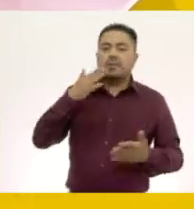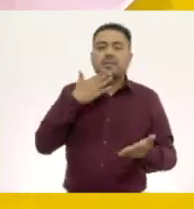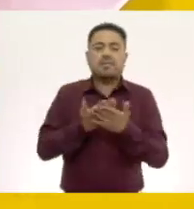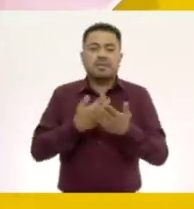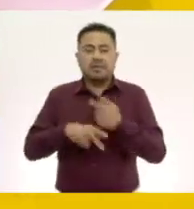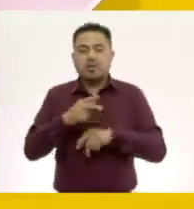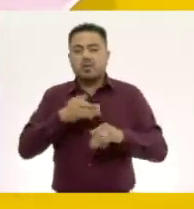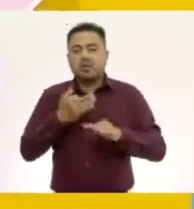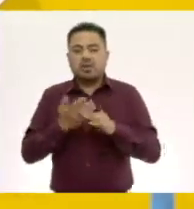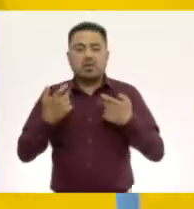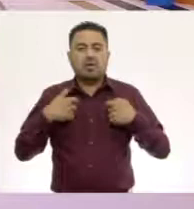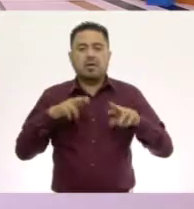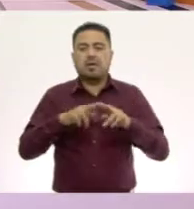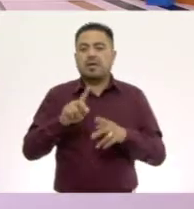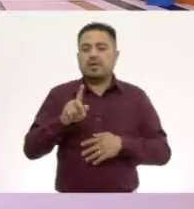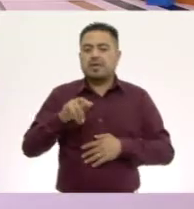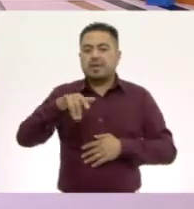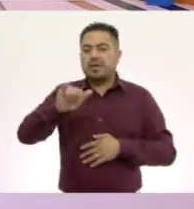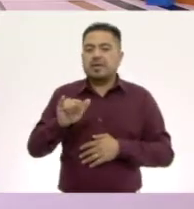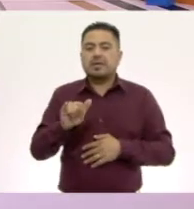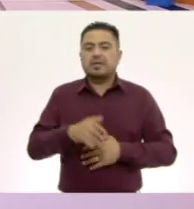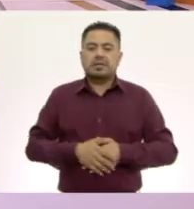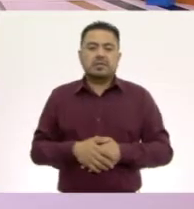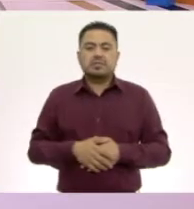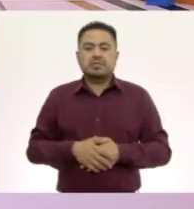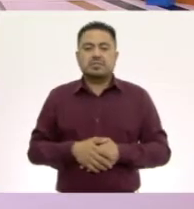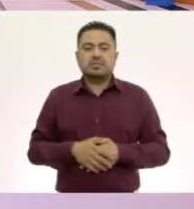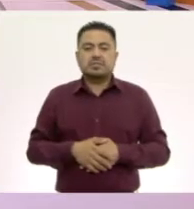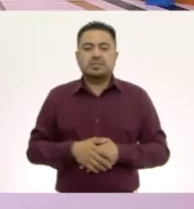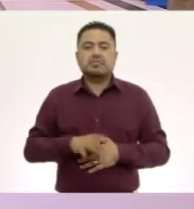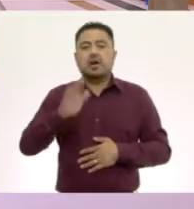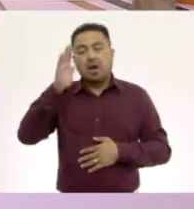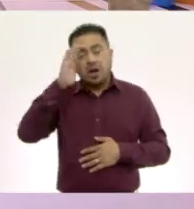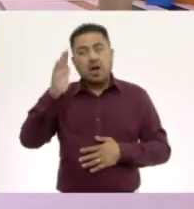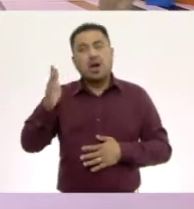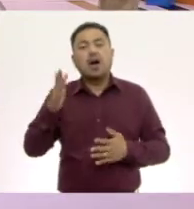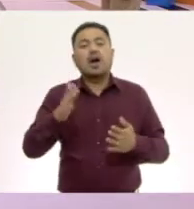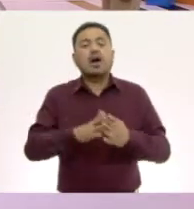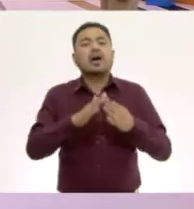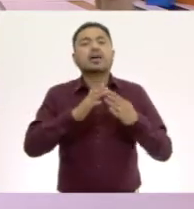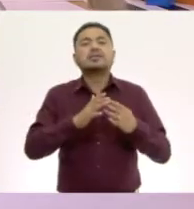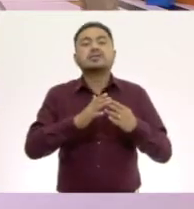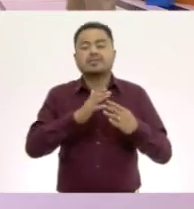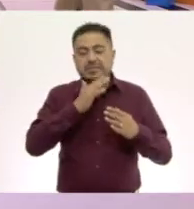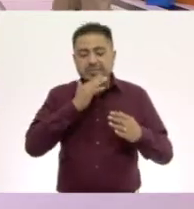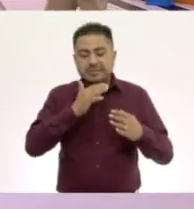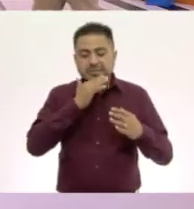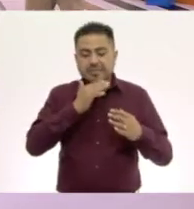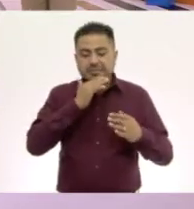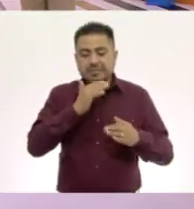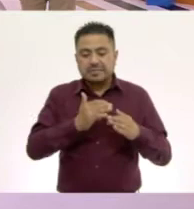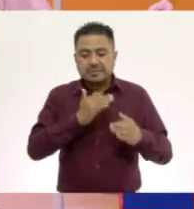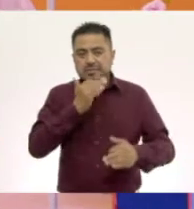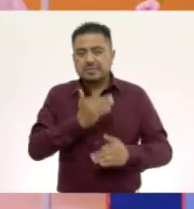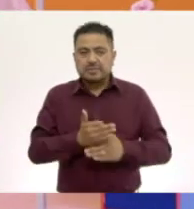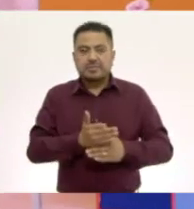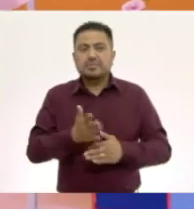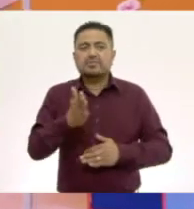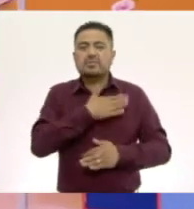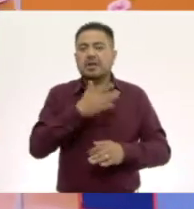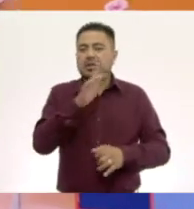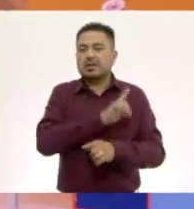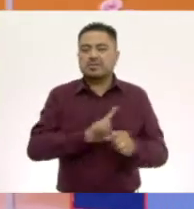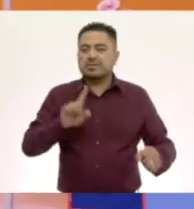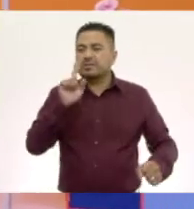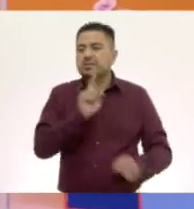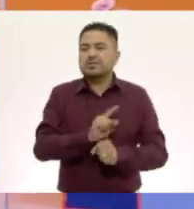bienvenida al profe Danis. Hola Ale, ¿cómo estás? Muy bien. Buenos días. Buenos días en casa.